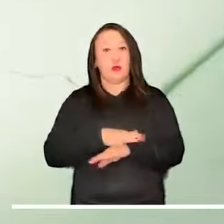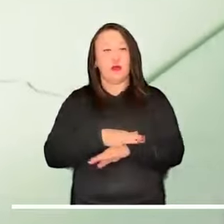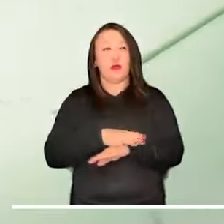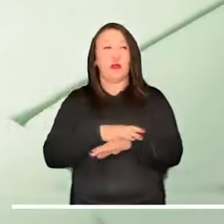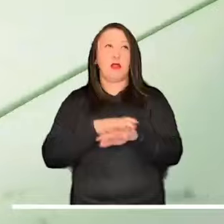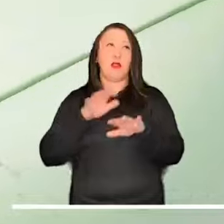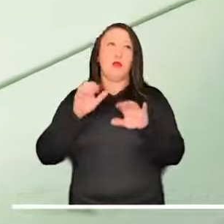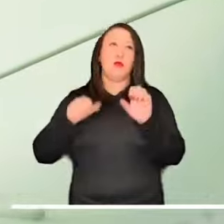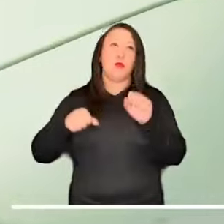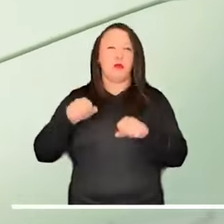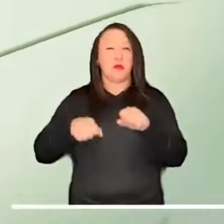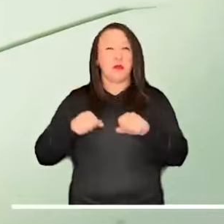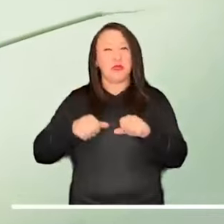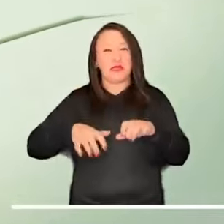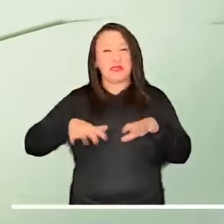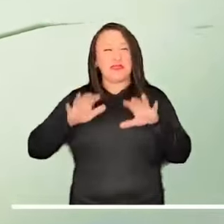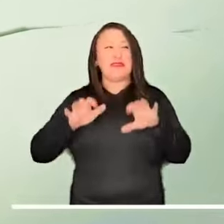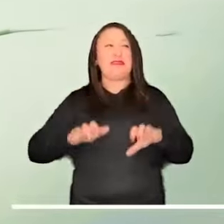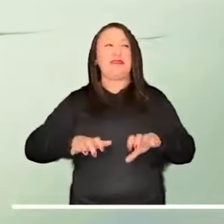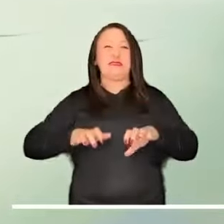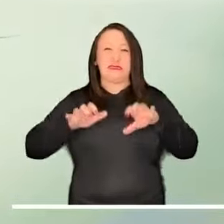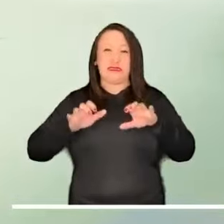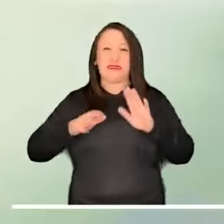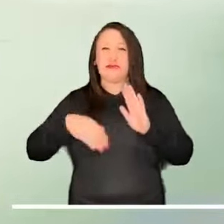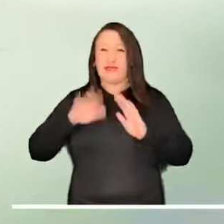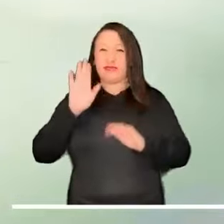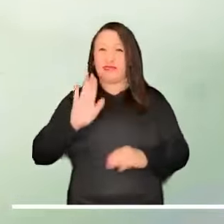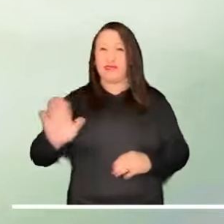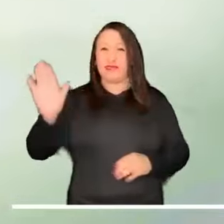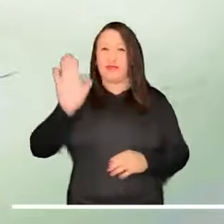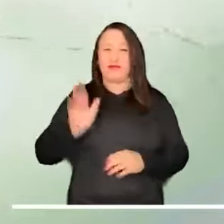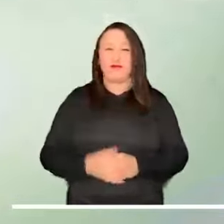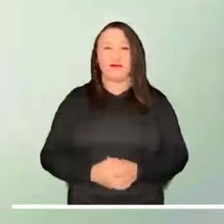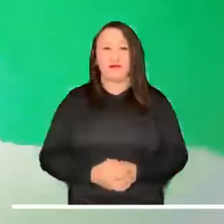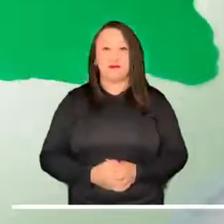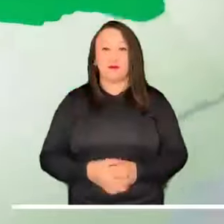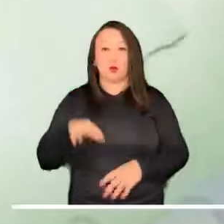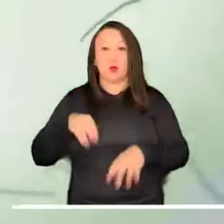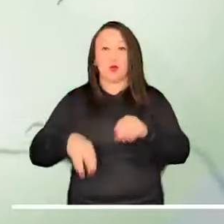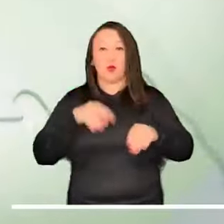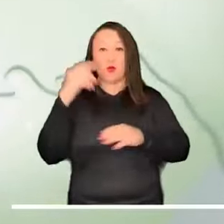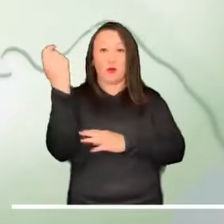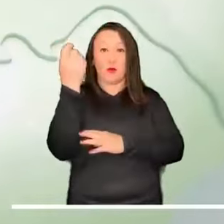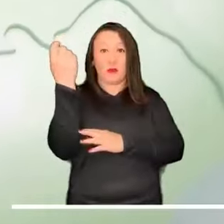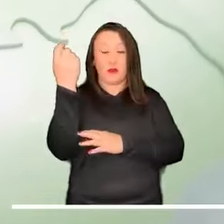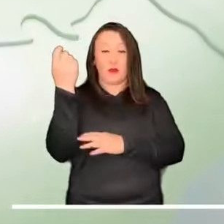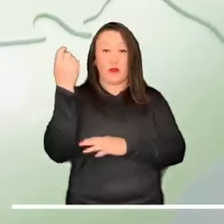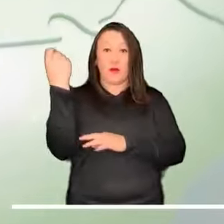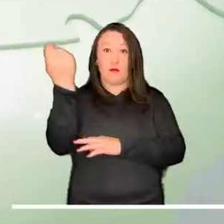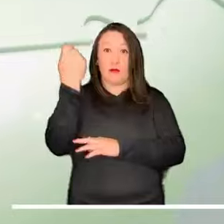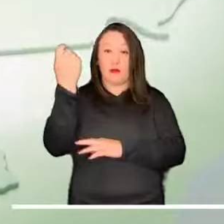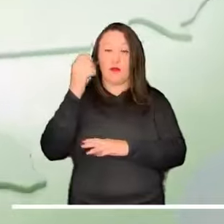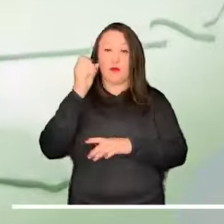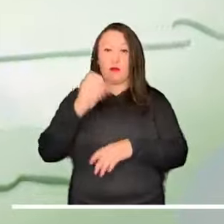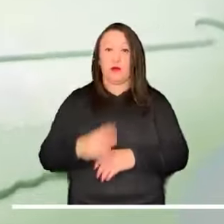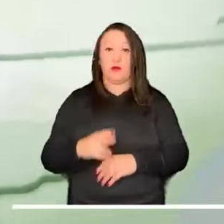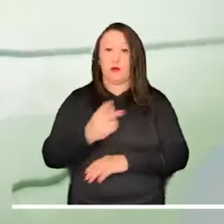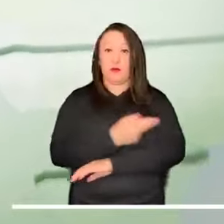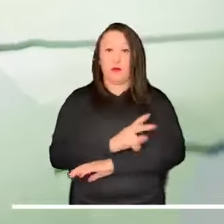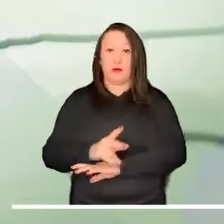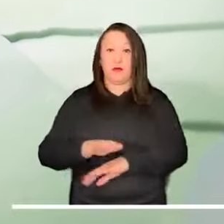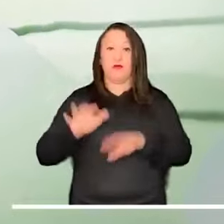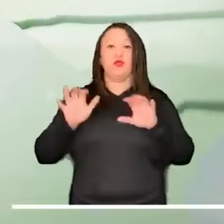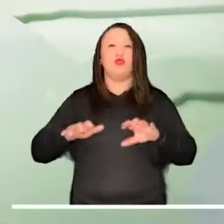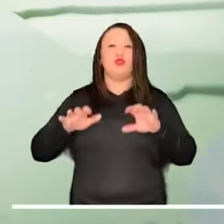Con la llegada de la tarde las probabilidades de lluvia aumentarían en toda la región. El pie de Monte